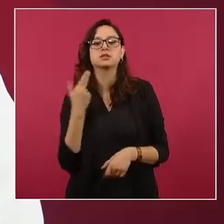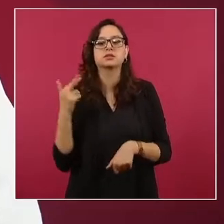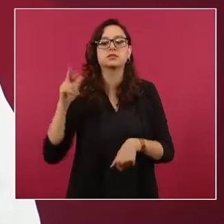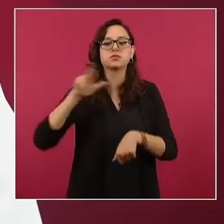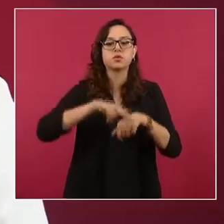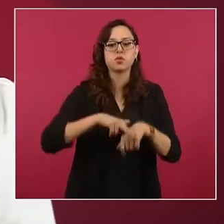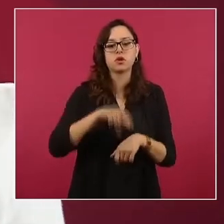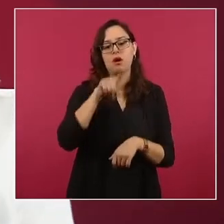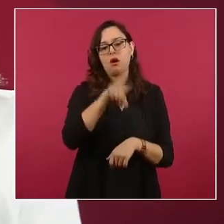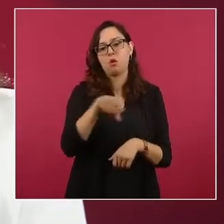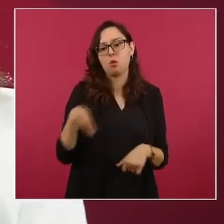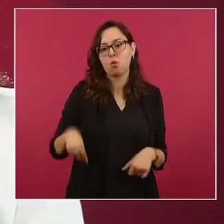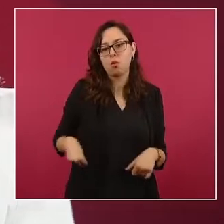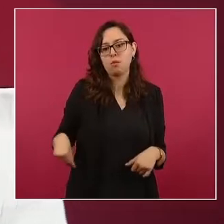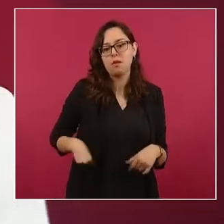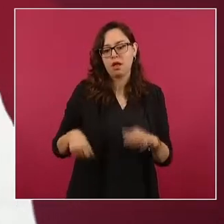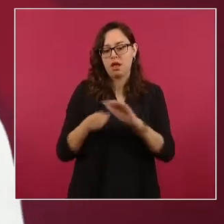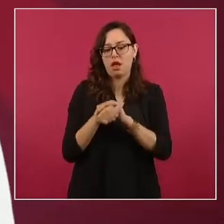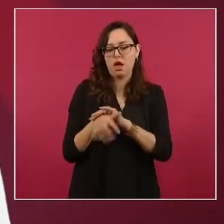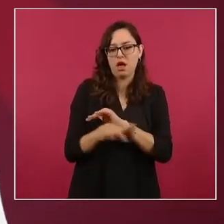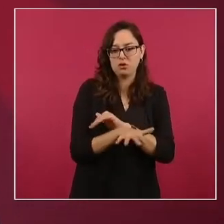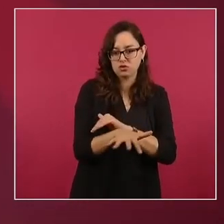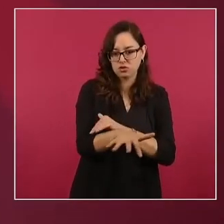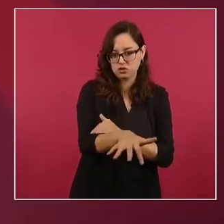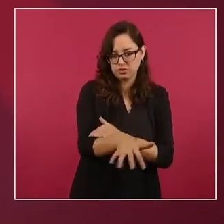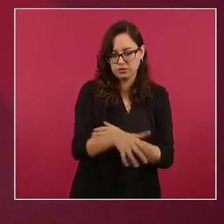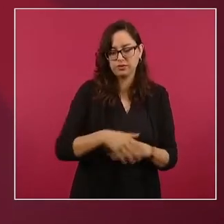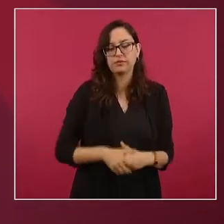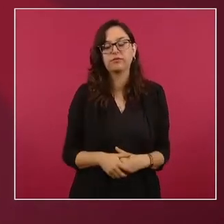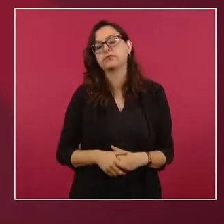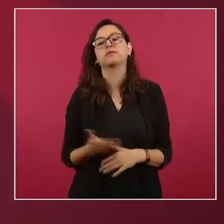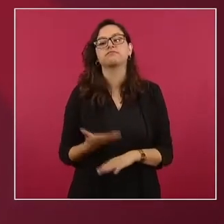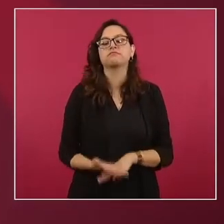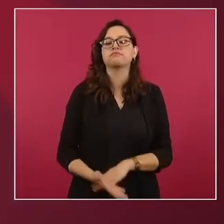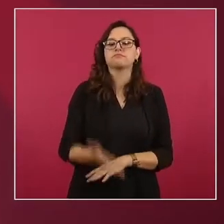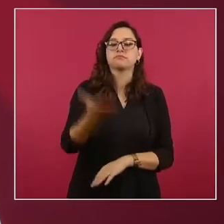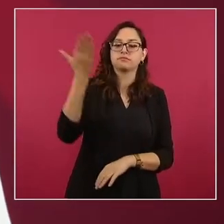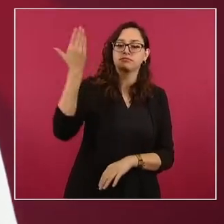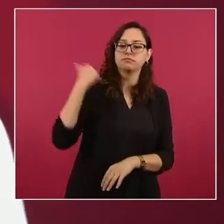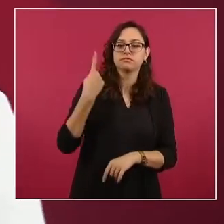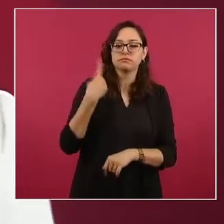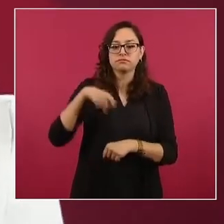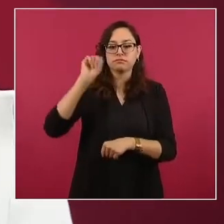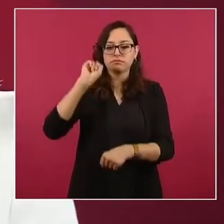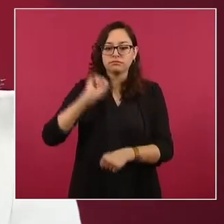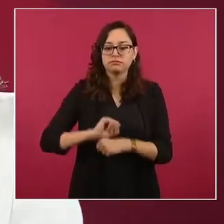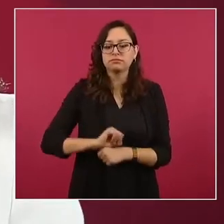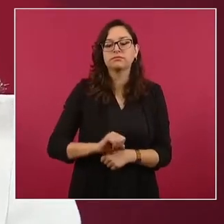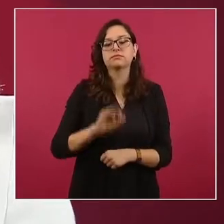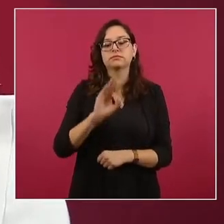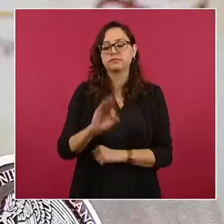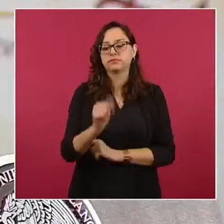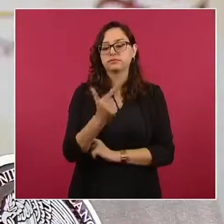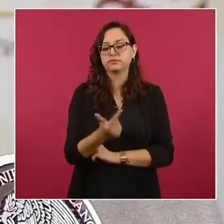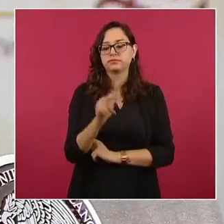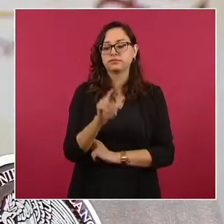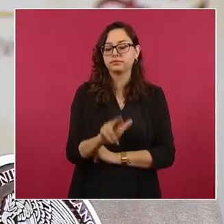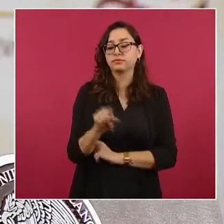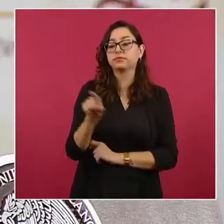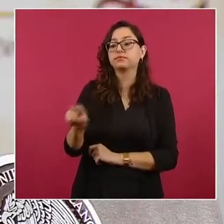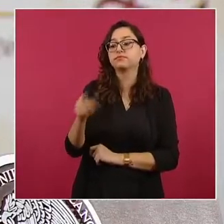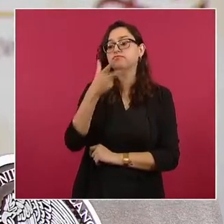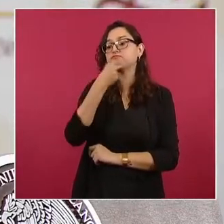El 19 de agosto, la Fiscalía General de la República detuvo al exprocurador general de la